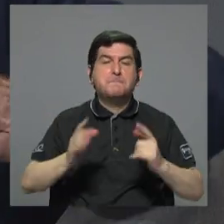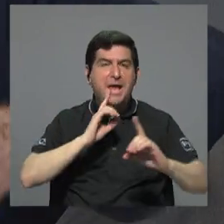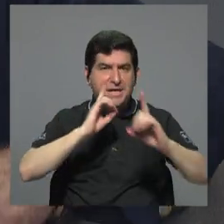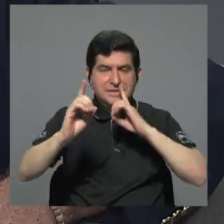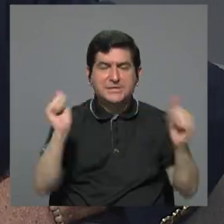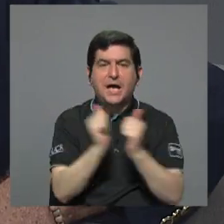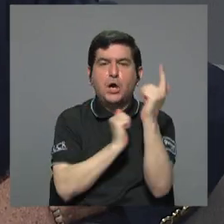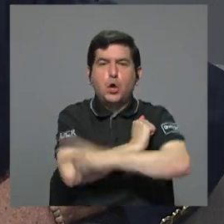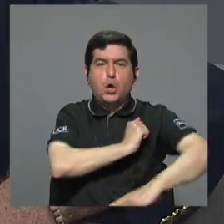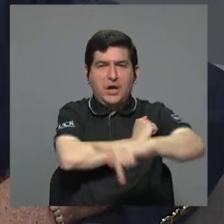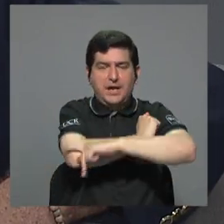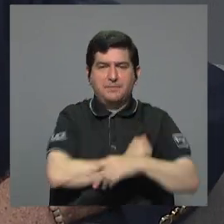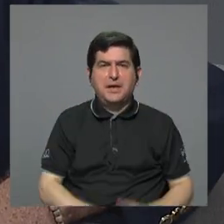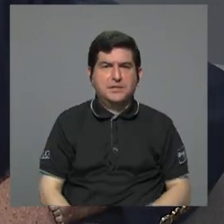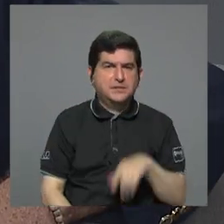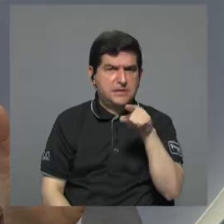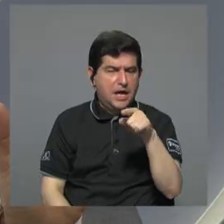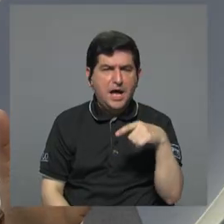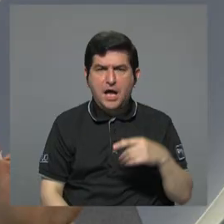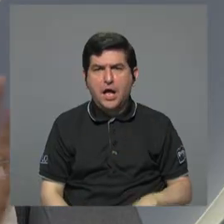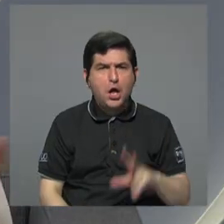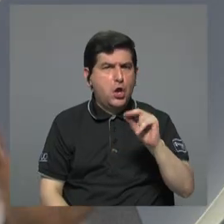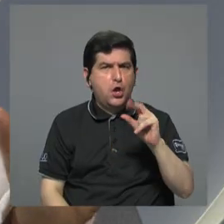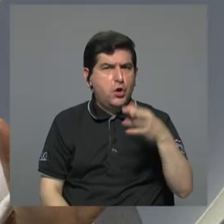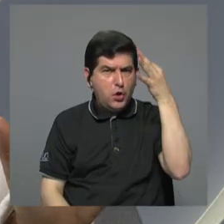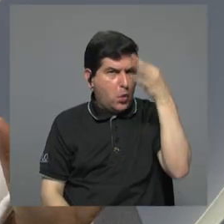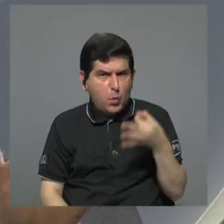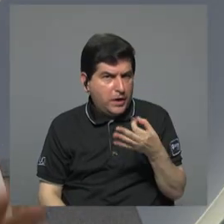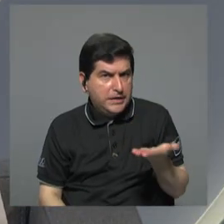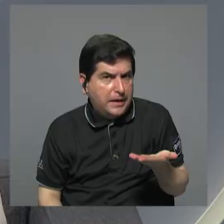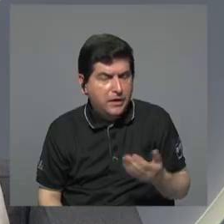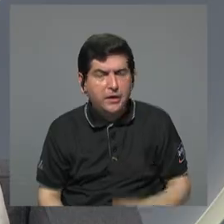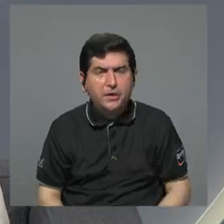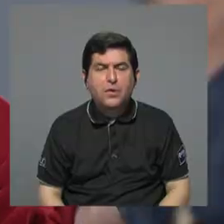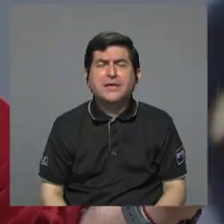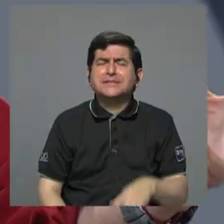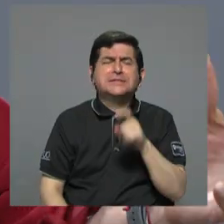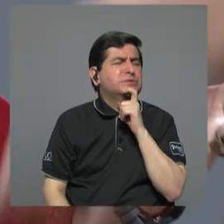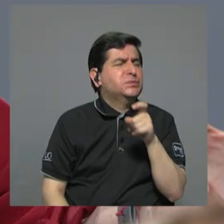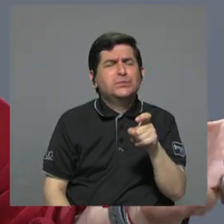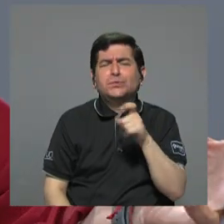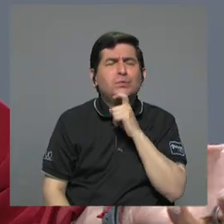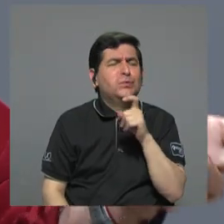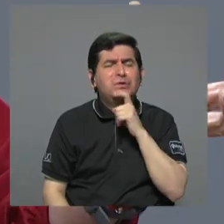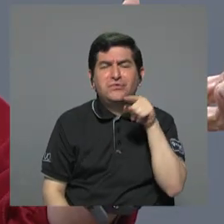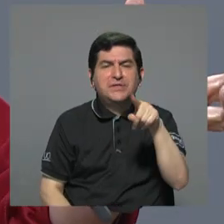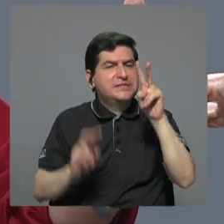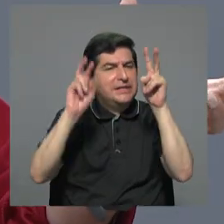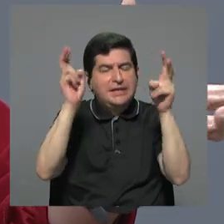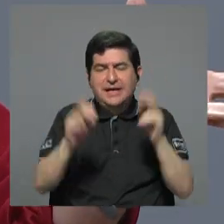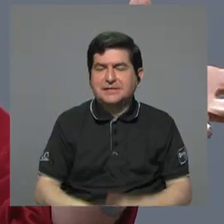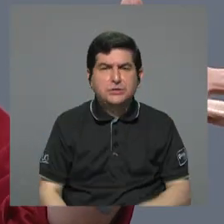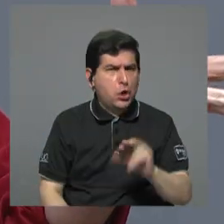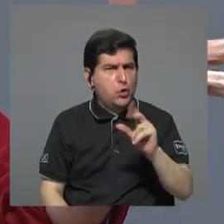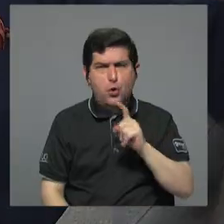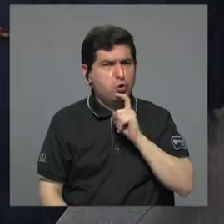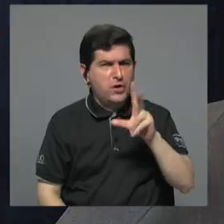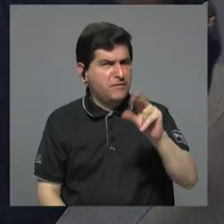de diálogo con el país. O sea, ¿usted no hay una posición en ese tema? Es cuesta mucho, cuesta mucho en esto, digamos. No cuesta